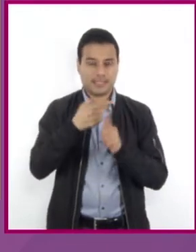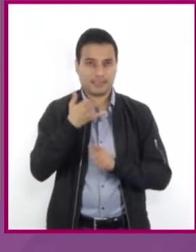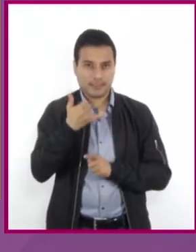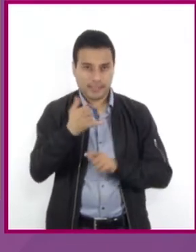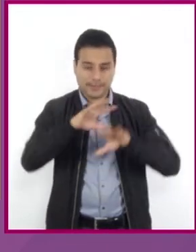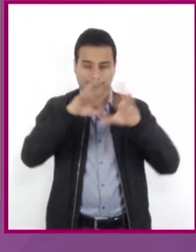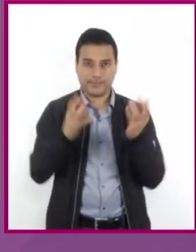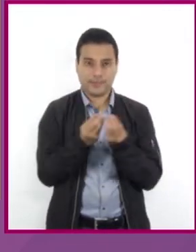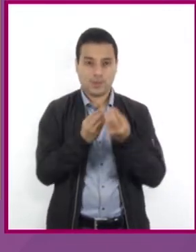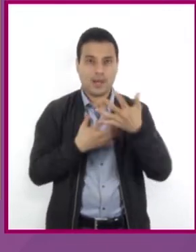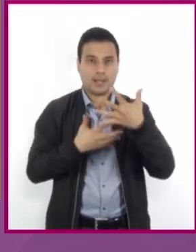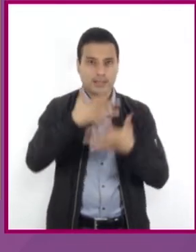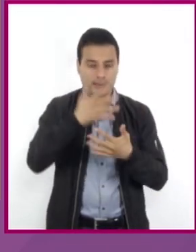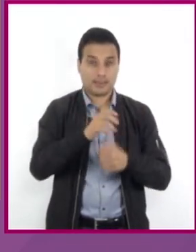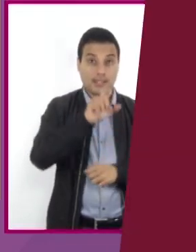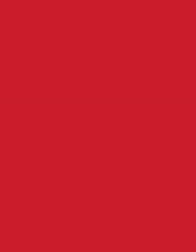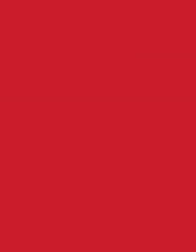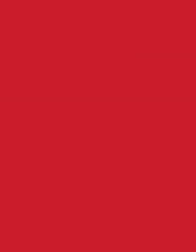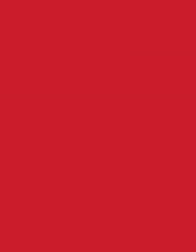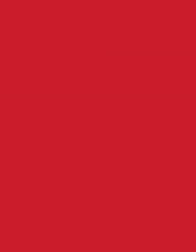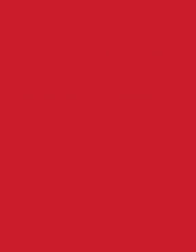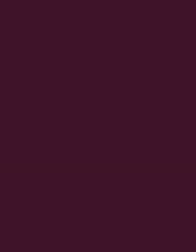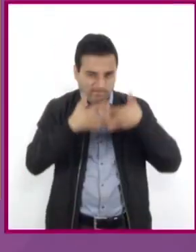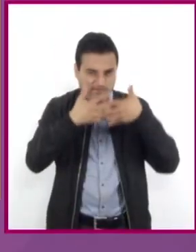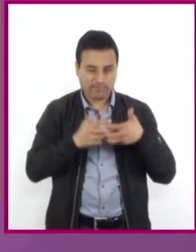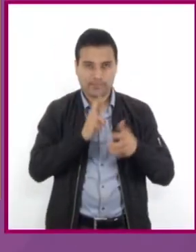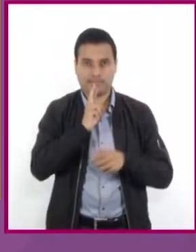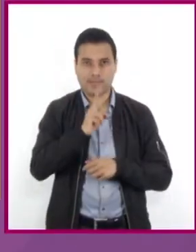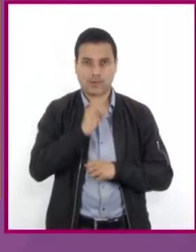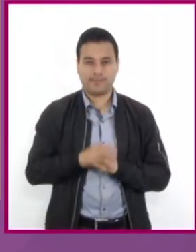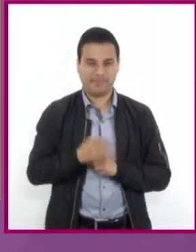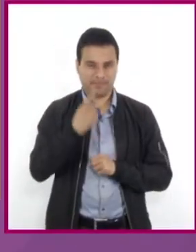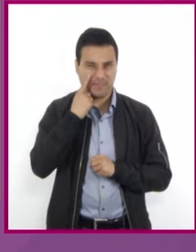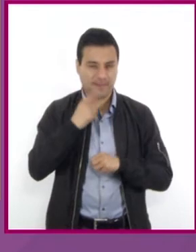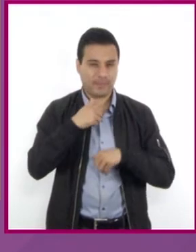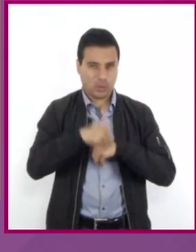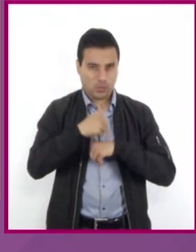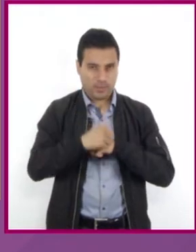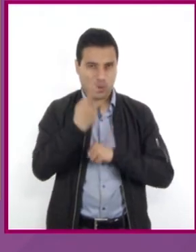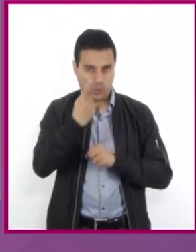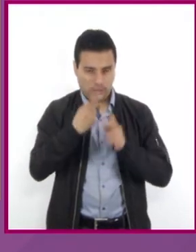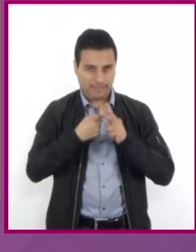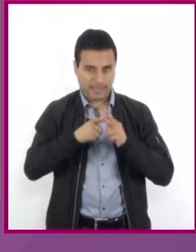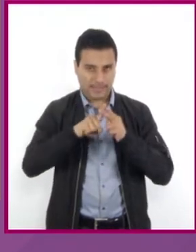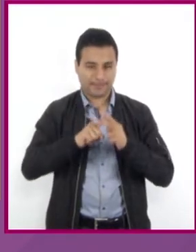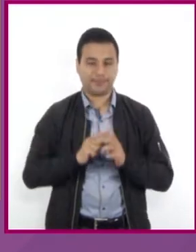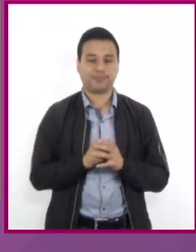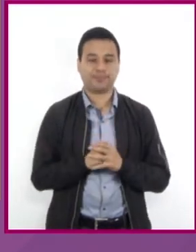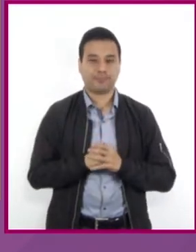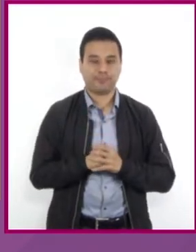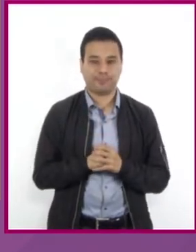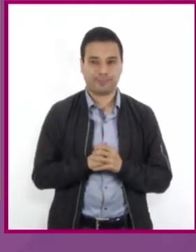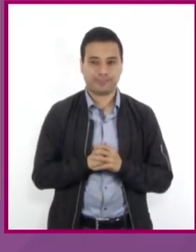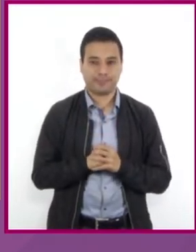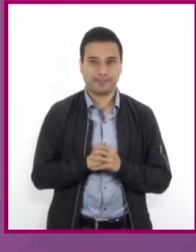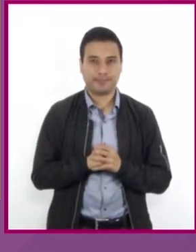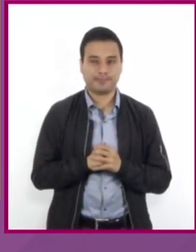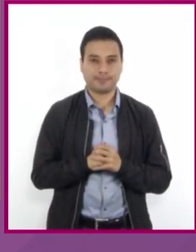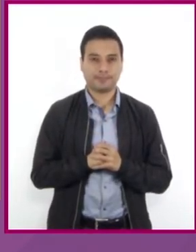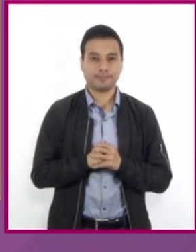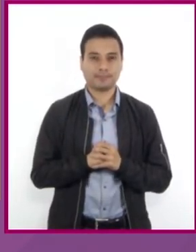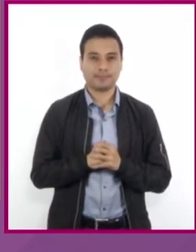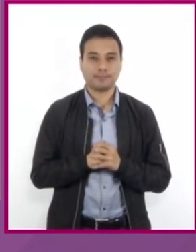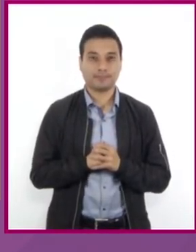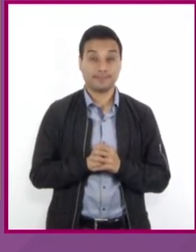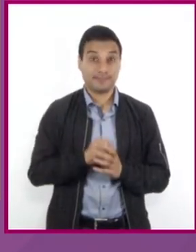X menos Y igual a 3. Iniciemos con el paso número 1. Despejamos la